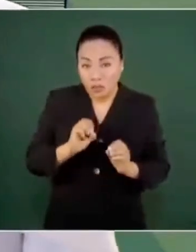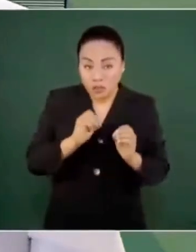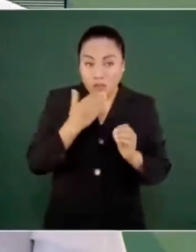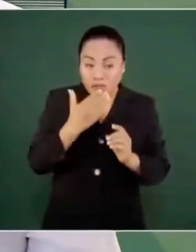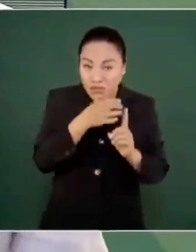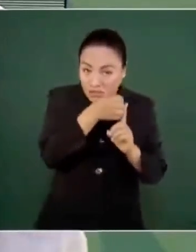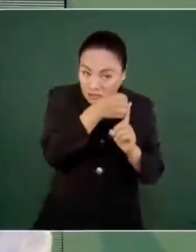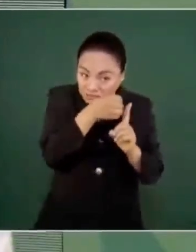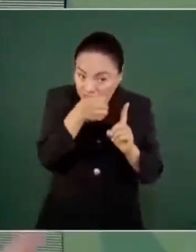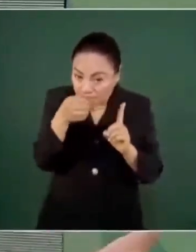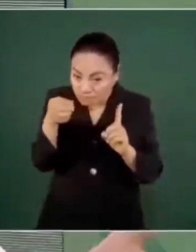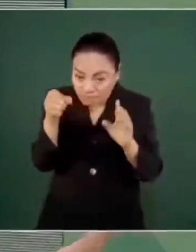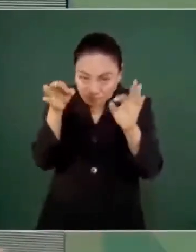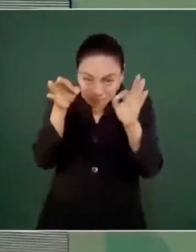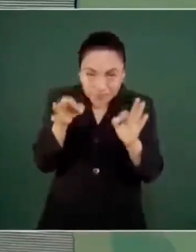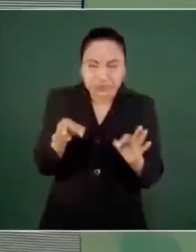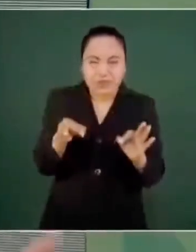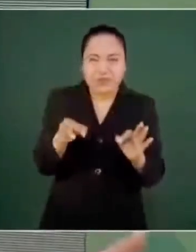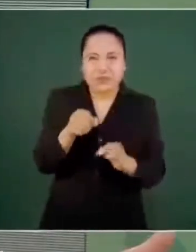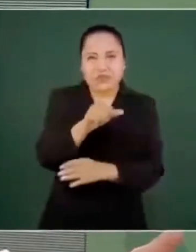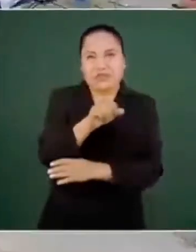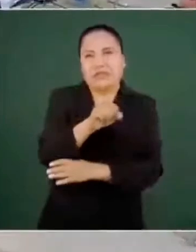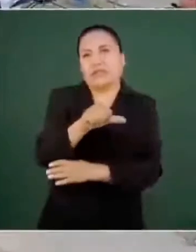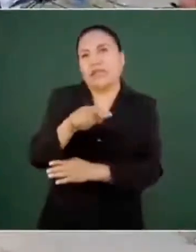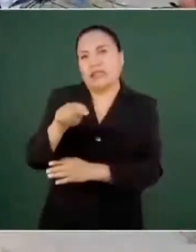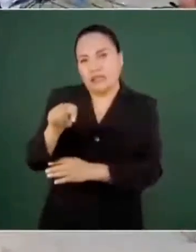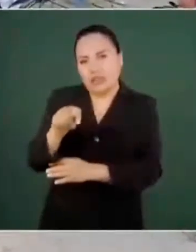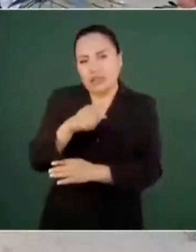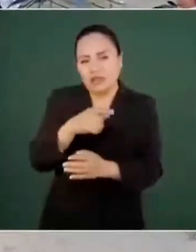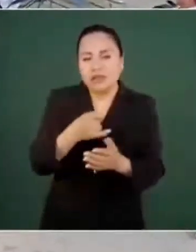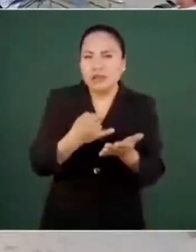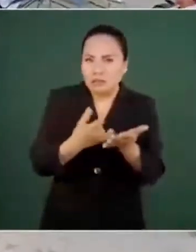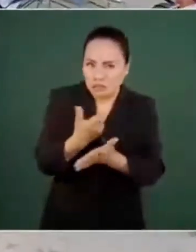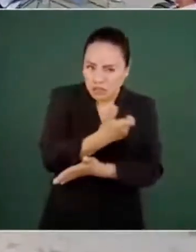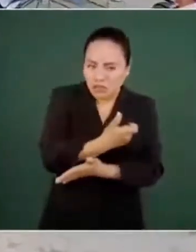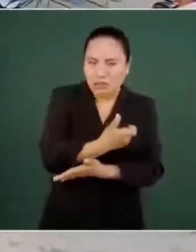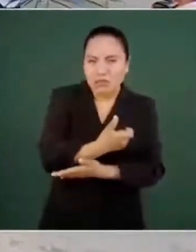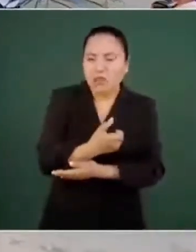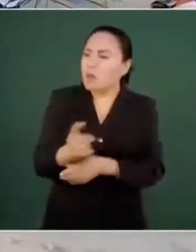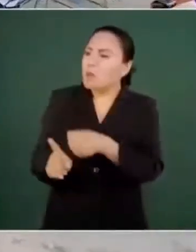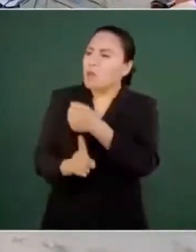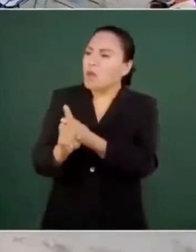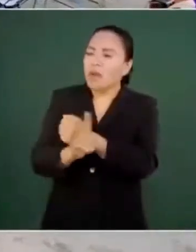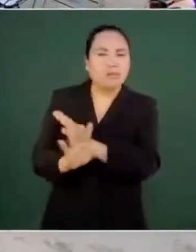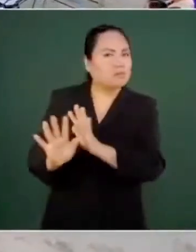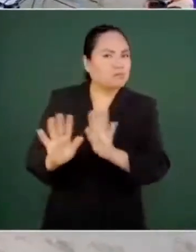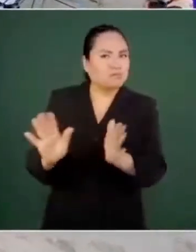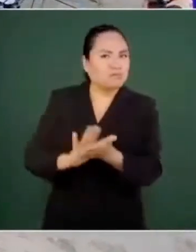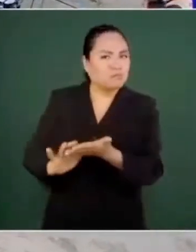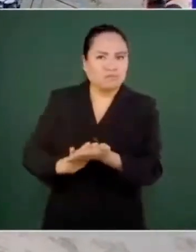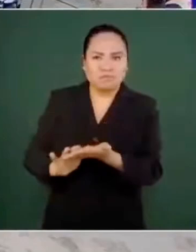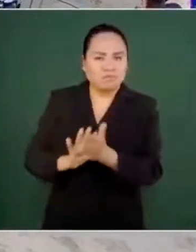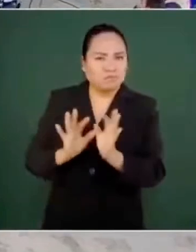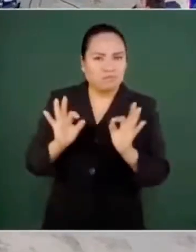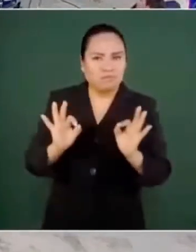no hay ningún problema. Y los dos